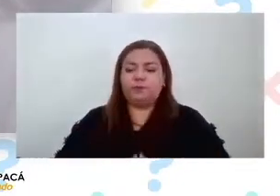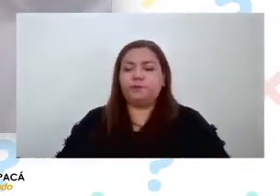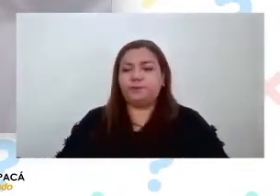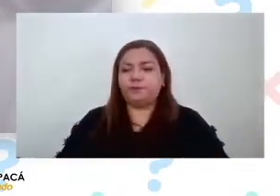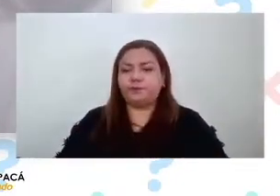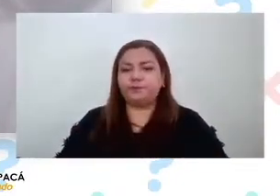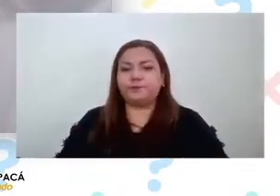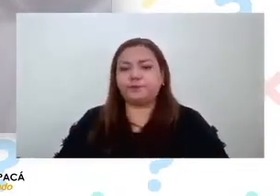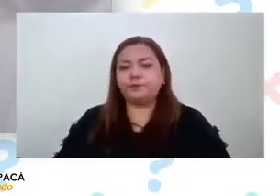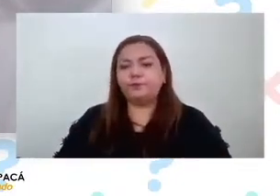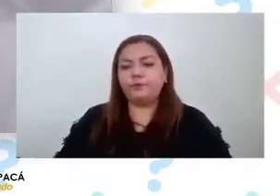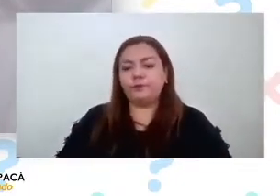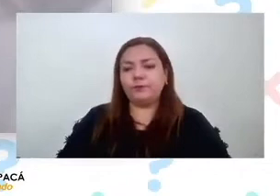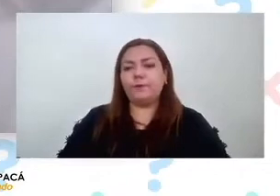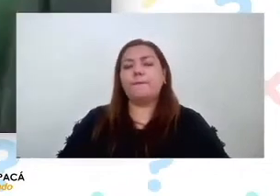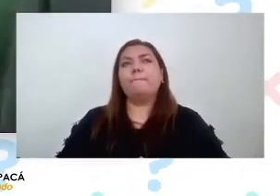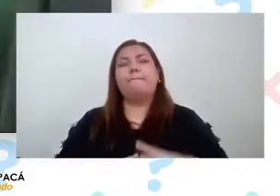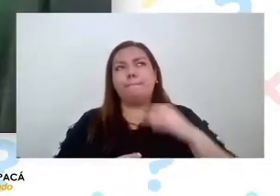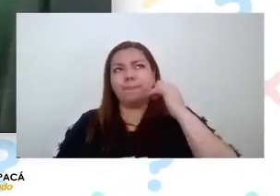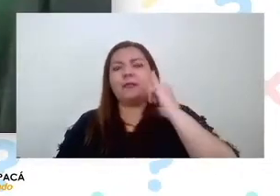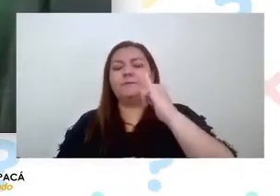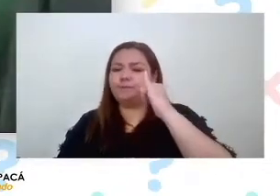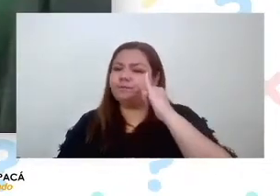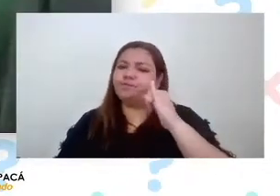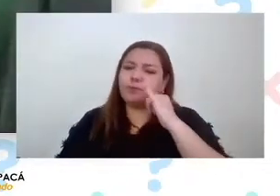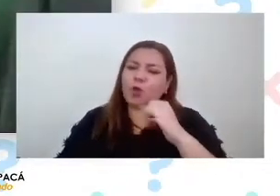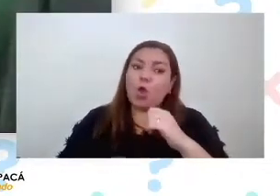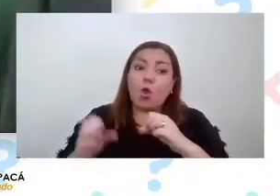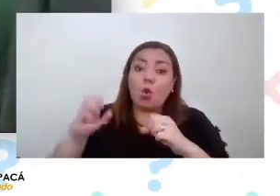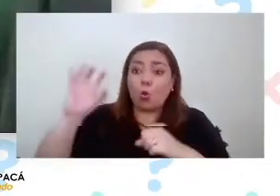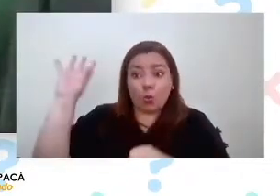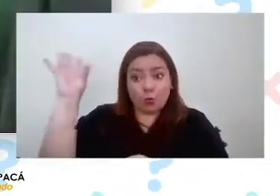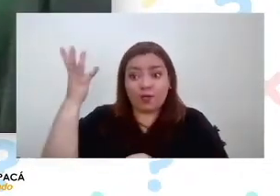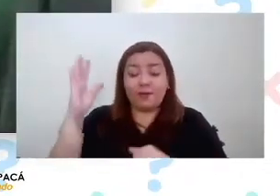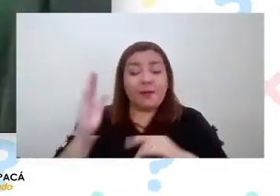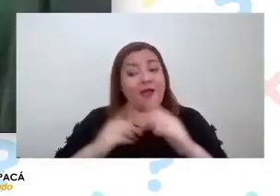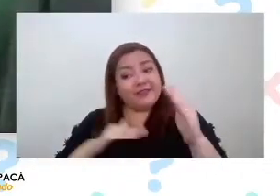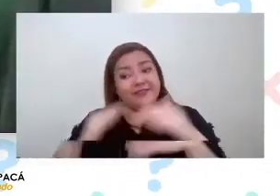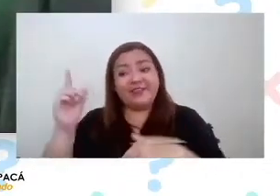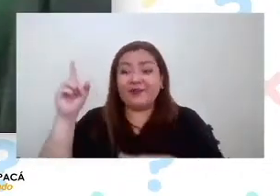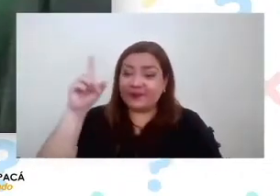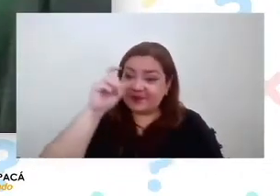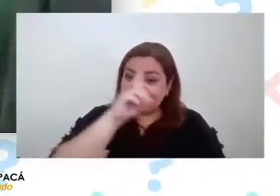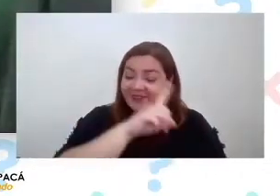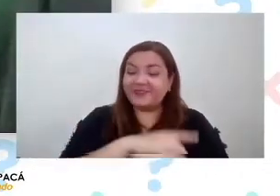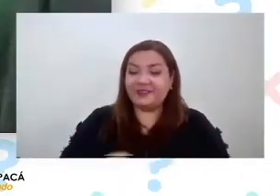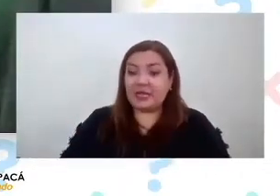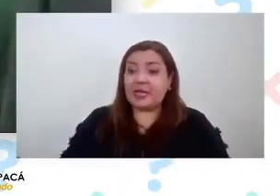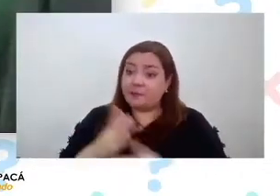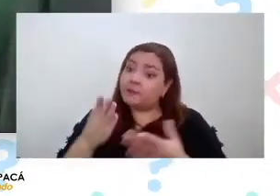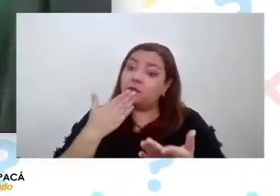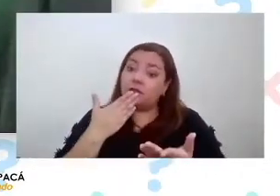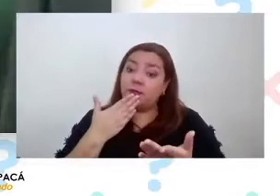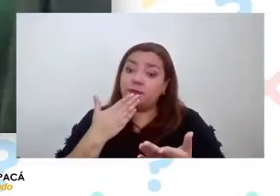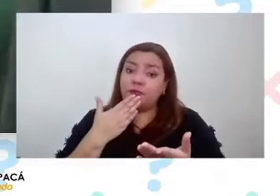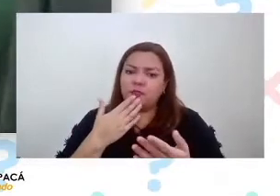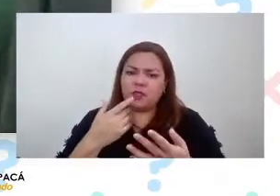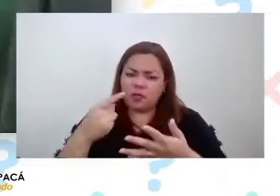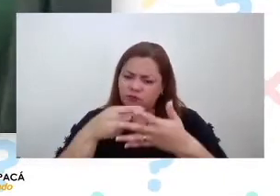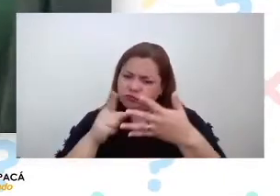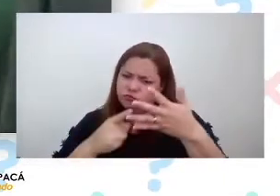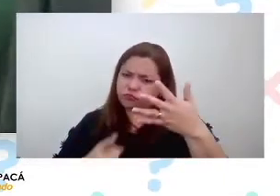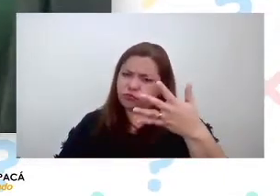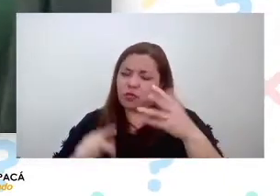hábitat sí un clima a ratos complejo y bueno pero también muy rico en